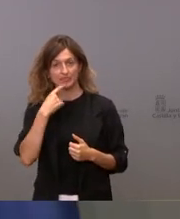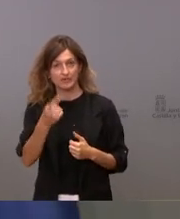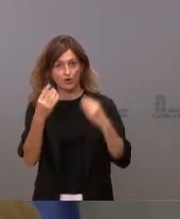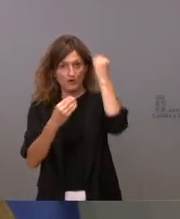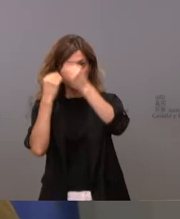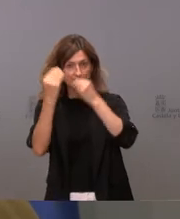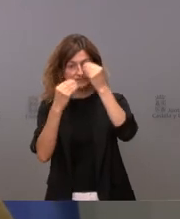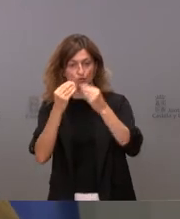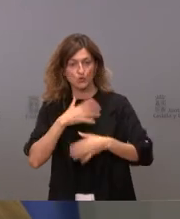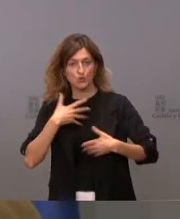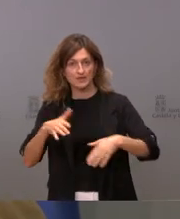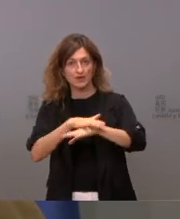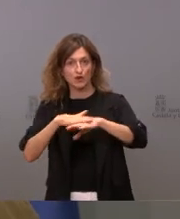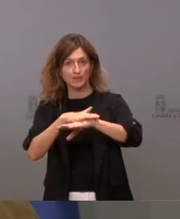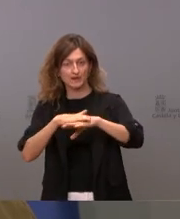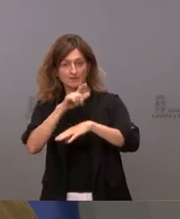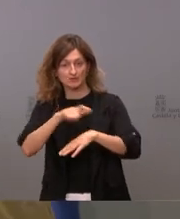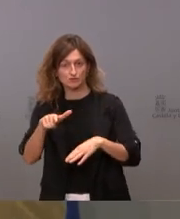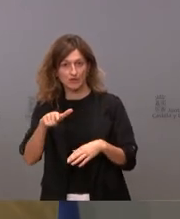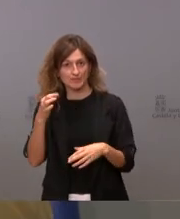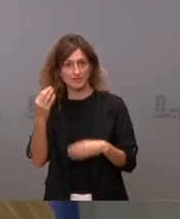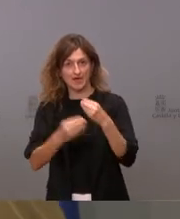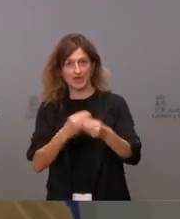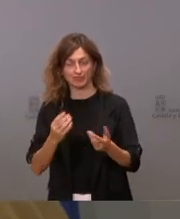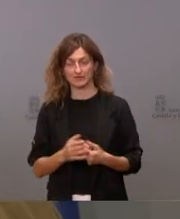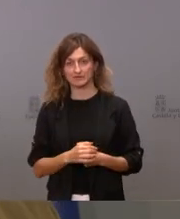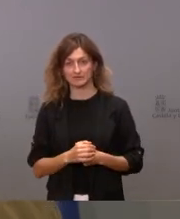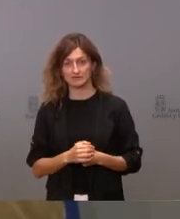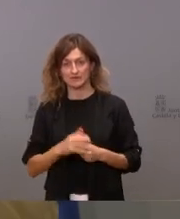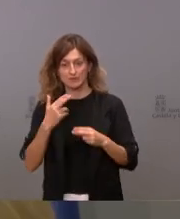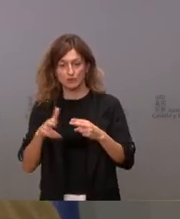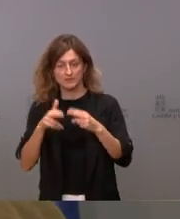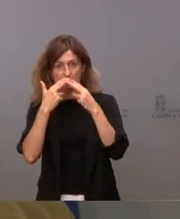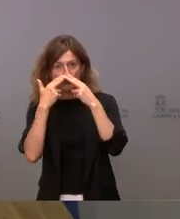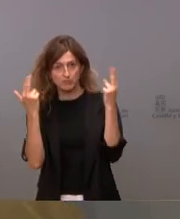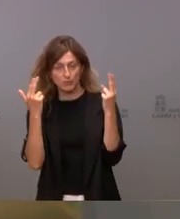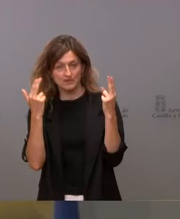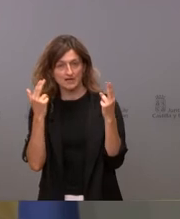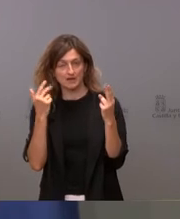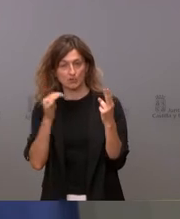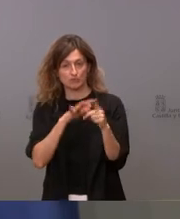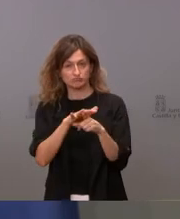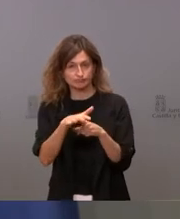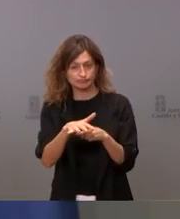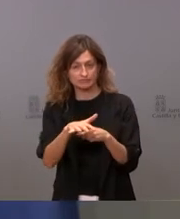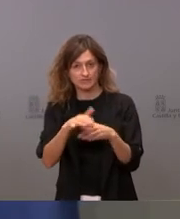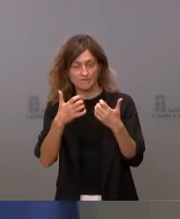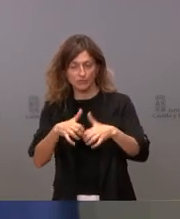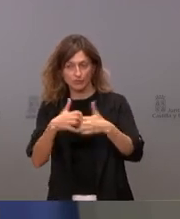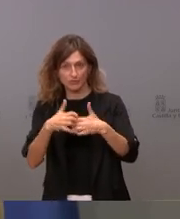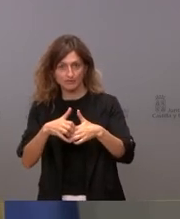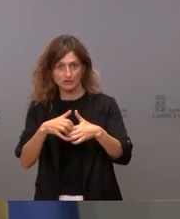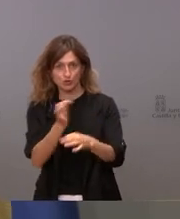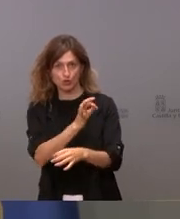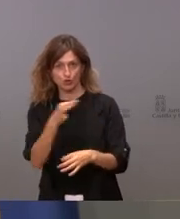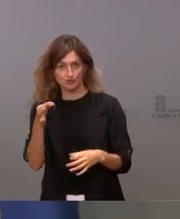que cualquier gobernante se ve hacer. Es cómo están funcionando sus políticas públicas y si están interfiriendo en un funcionamiento más